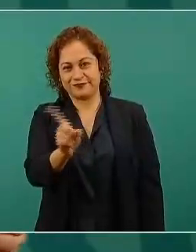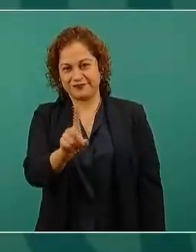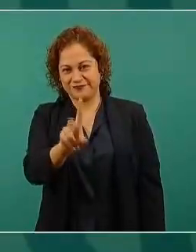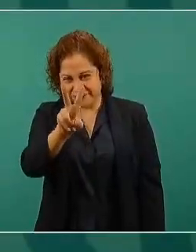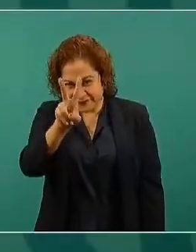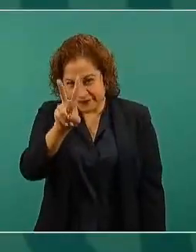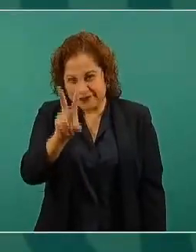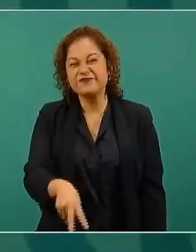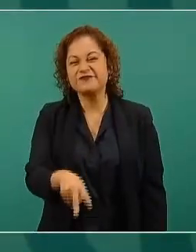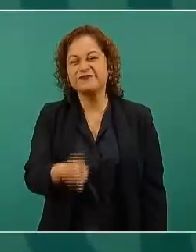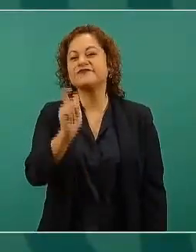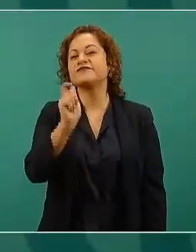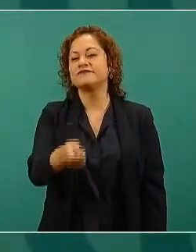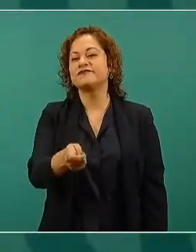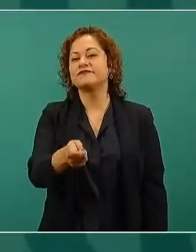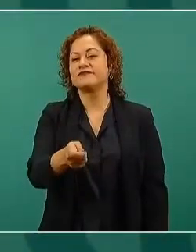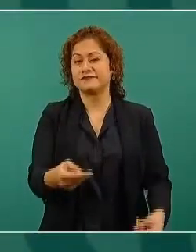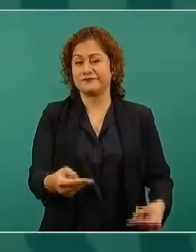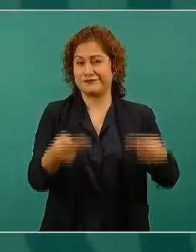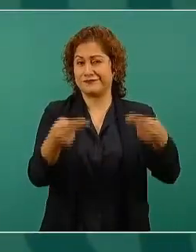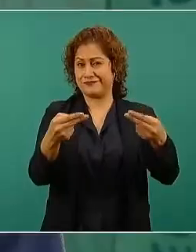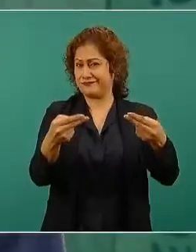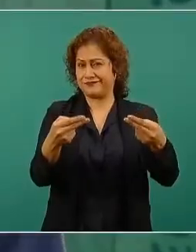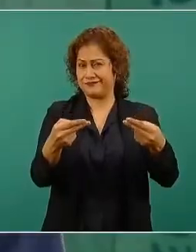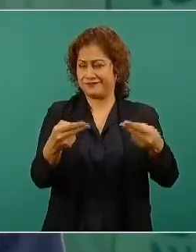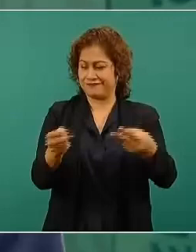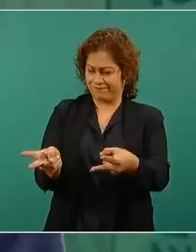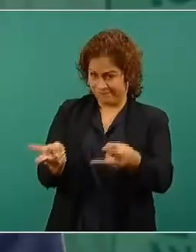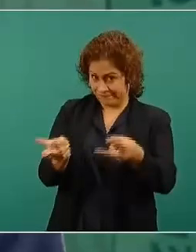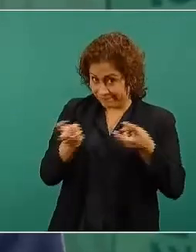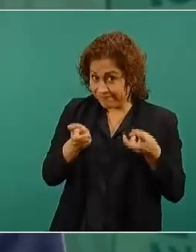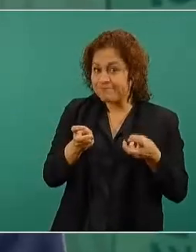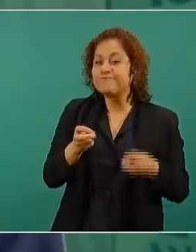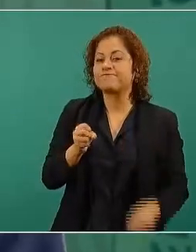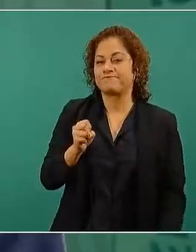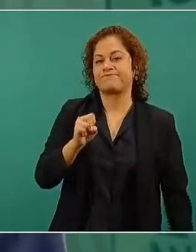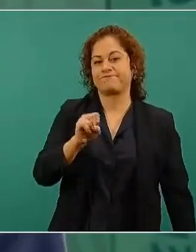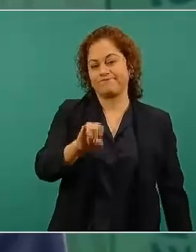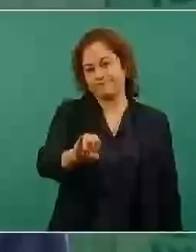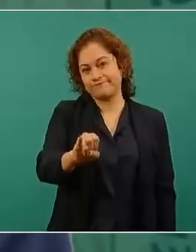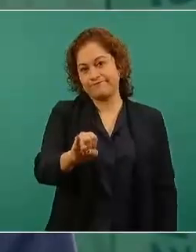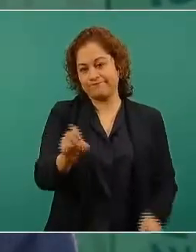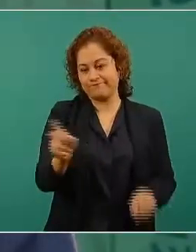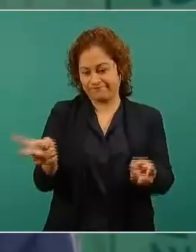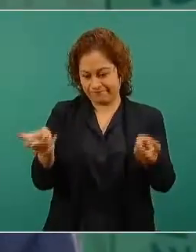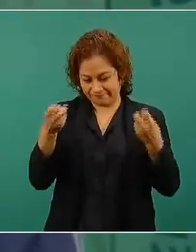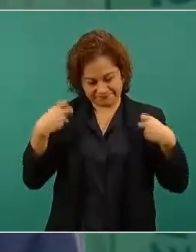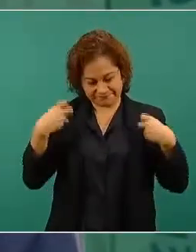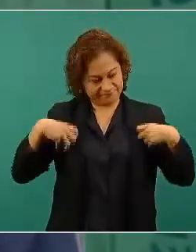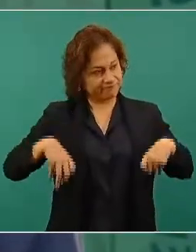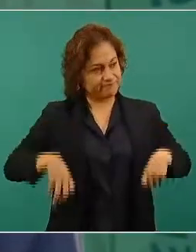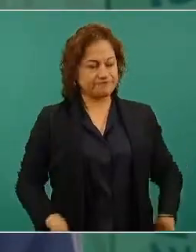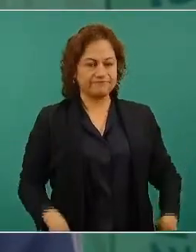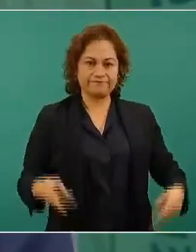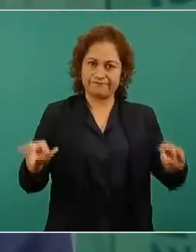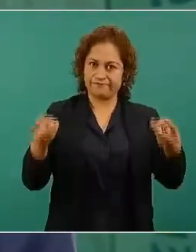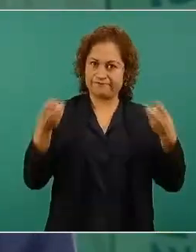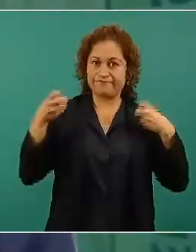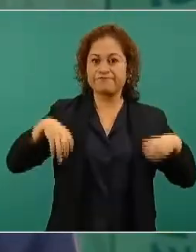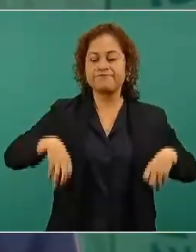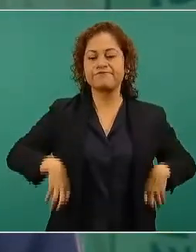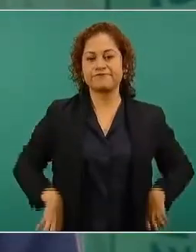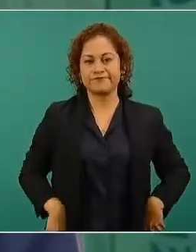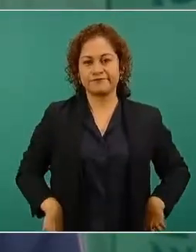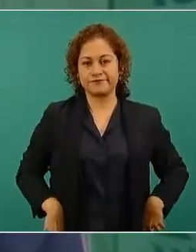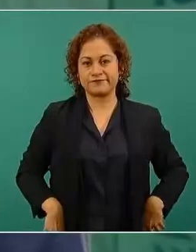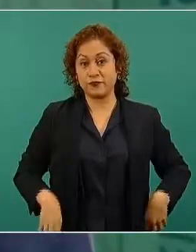robar a manos llenas entonces vamos a que nos